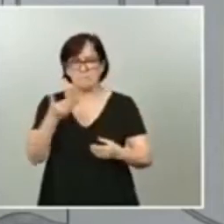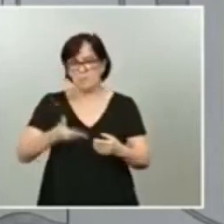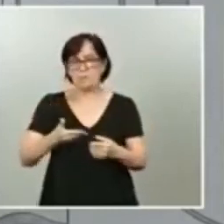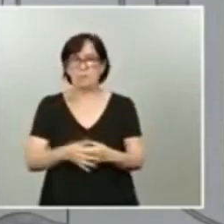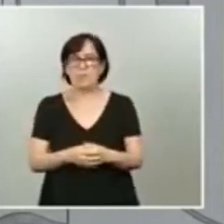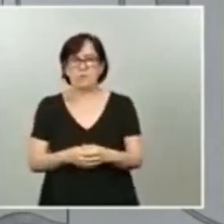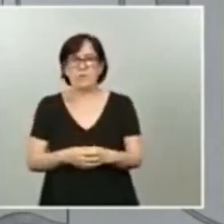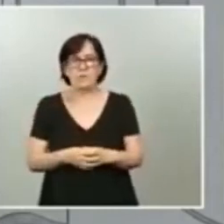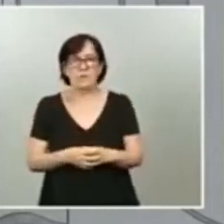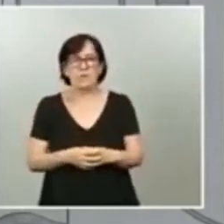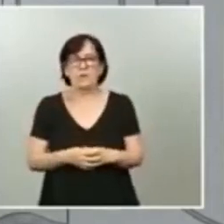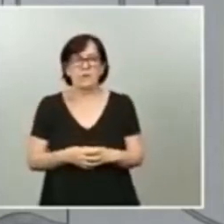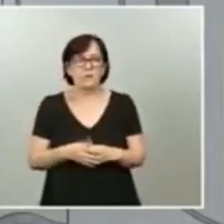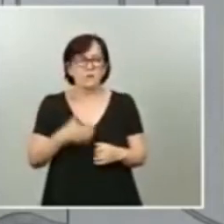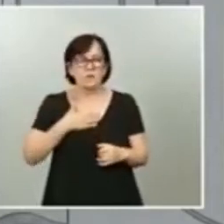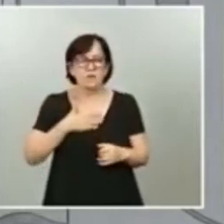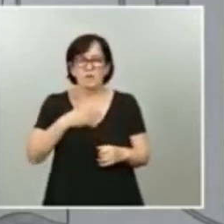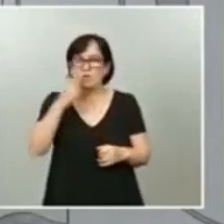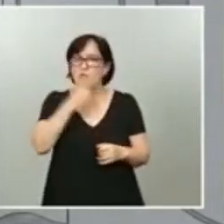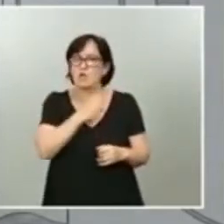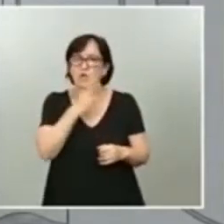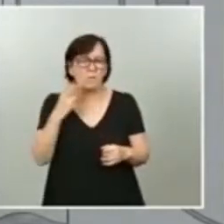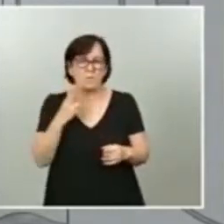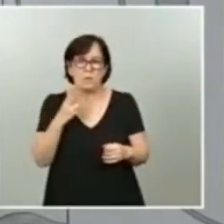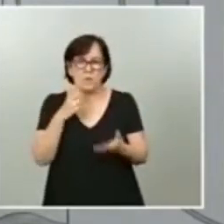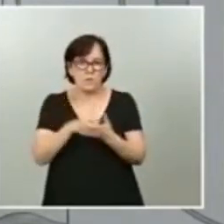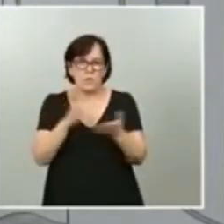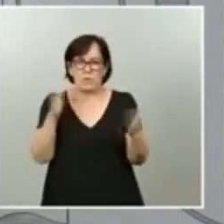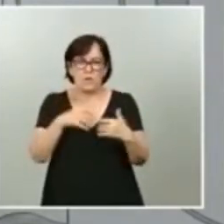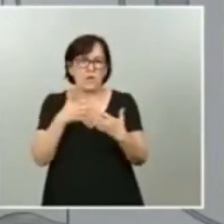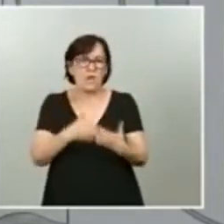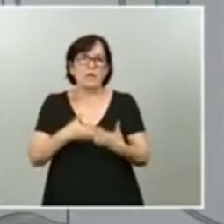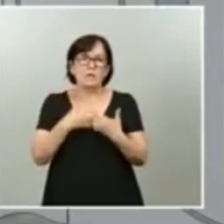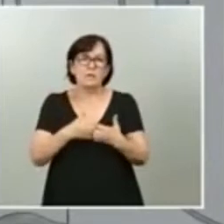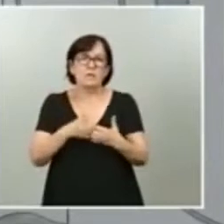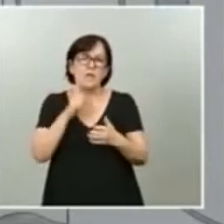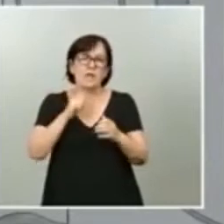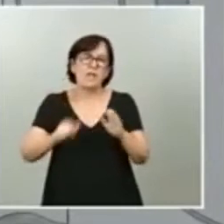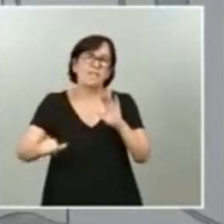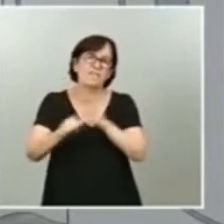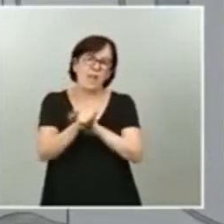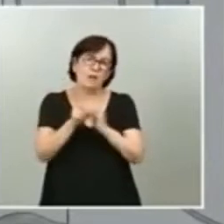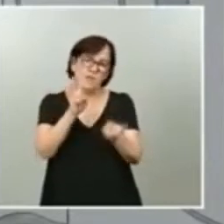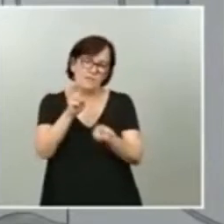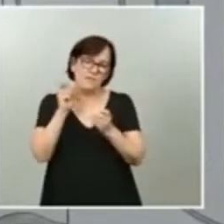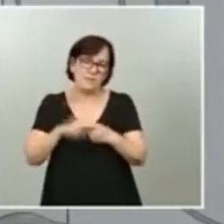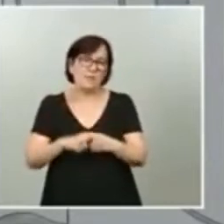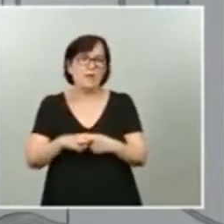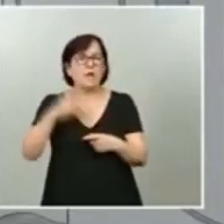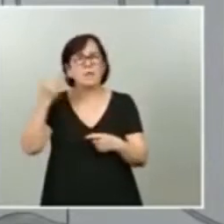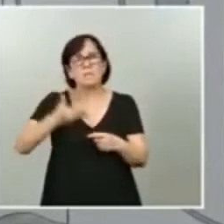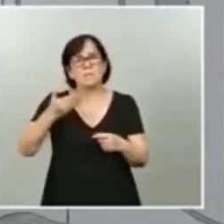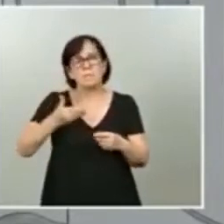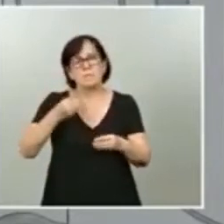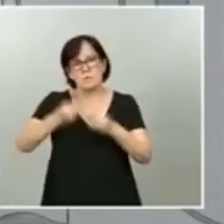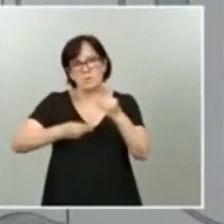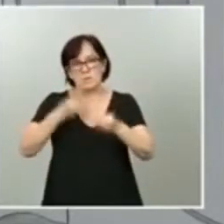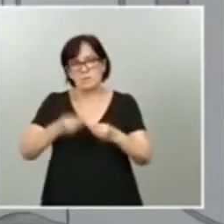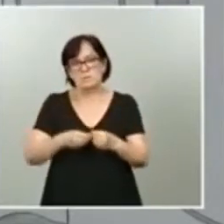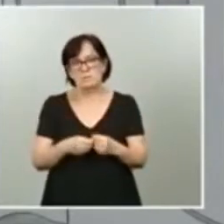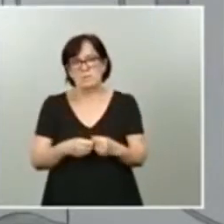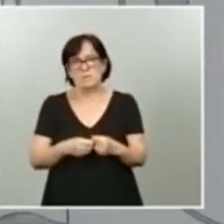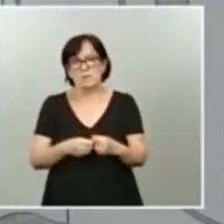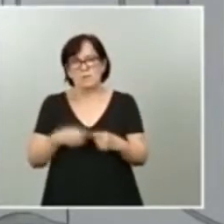que nuestro compromiso es inequívoco en la lucha contra el fraude fiscal y, fundamentalmente, en las actuaciones que están siendo tan productivas,